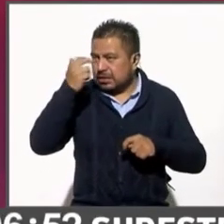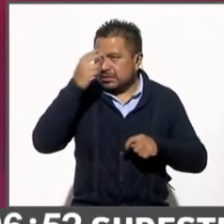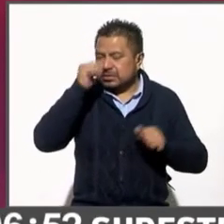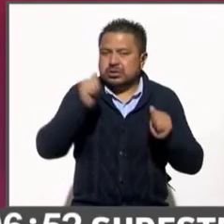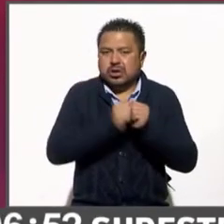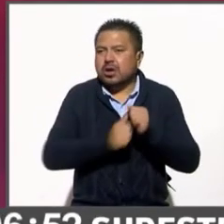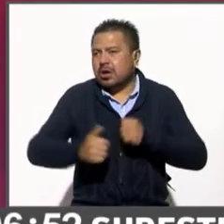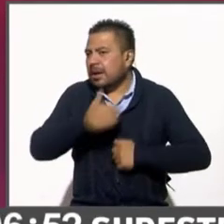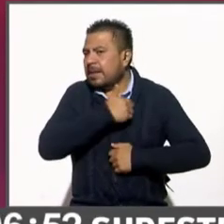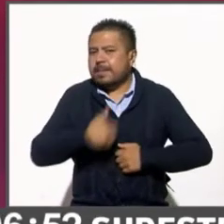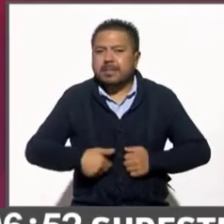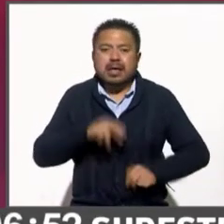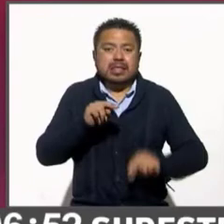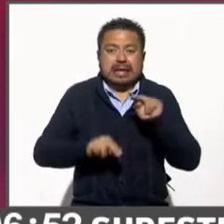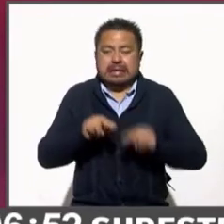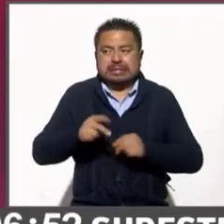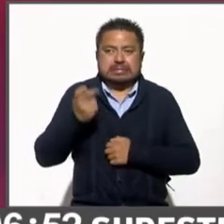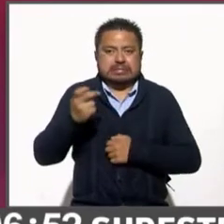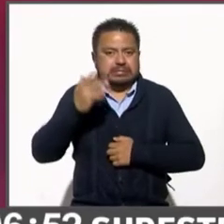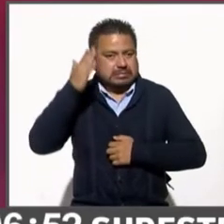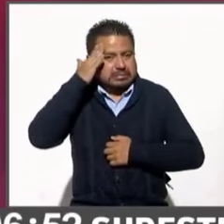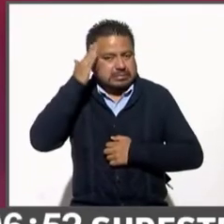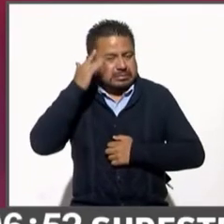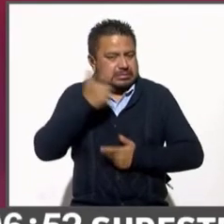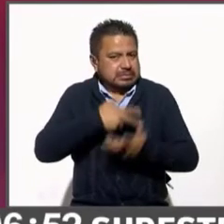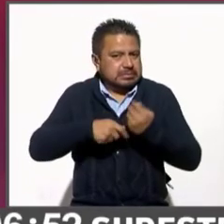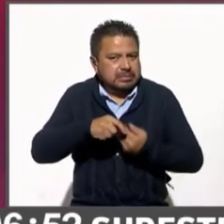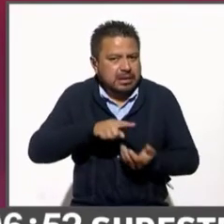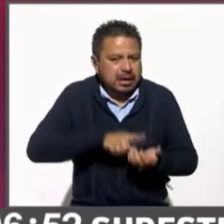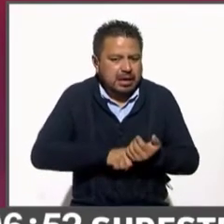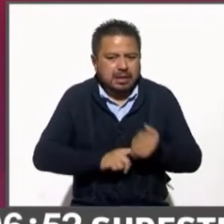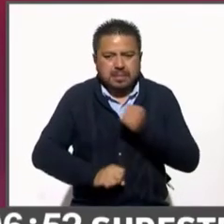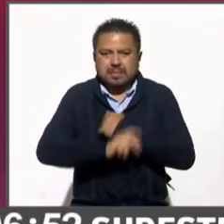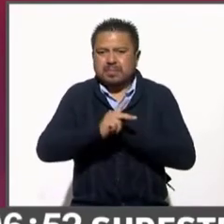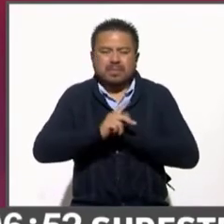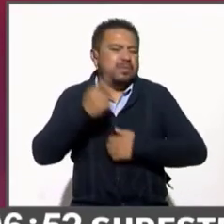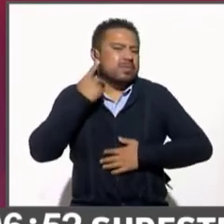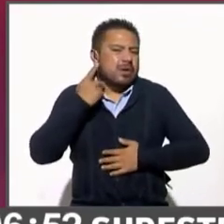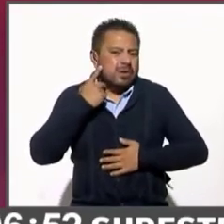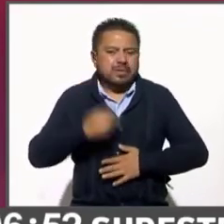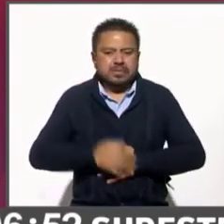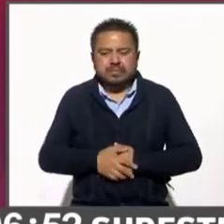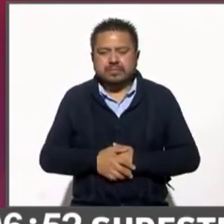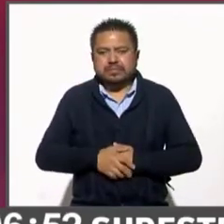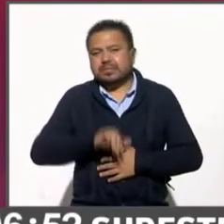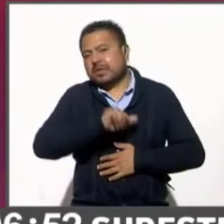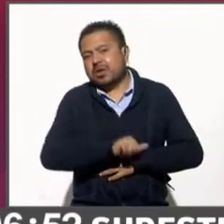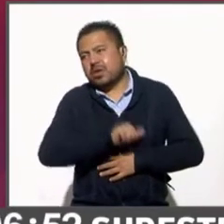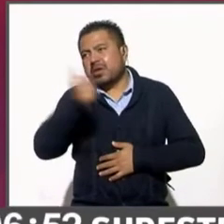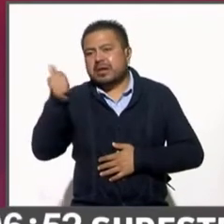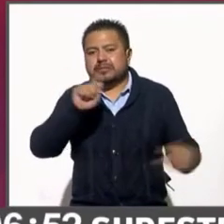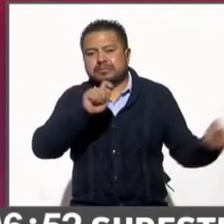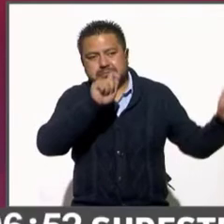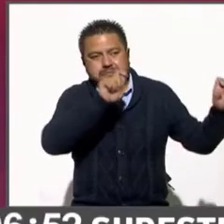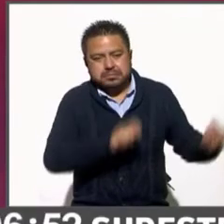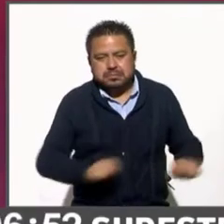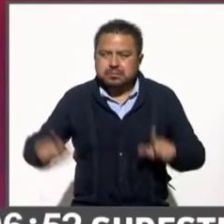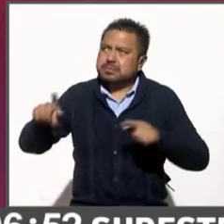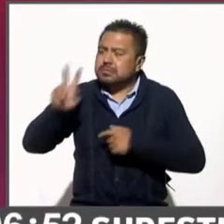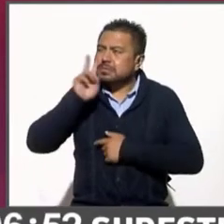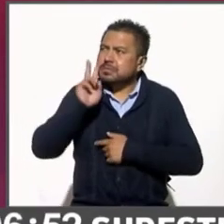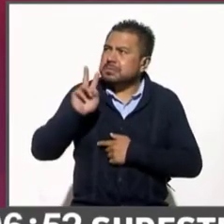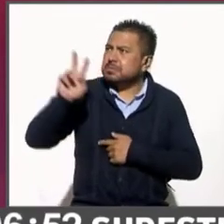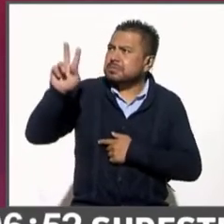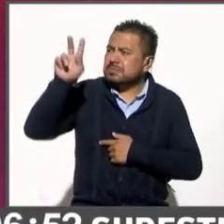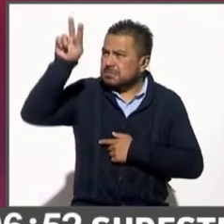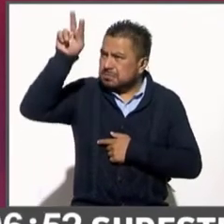mucho de este capital político. En el siguiente gráfico, Lúbita, hacemos esta evaluación